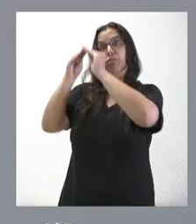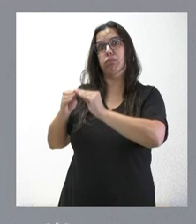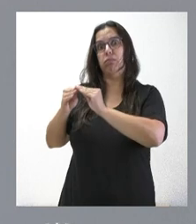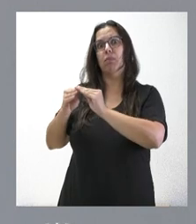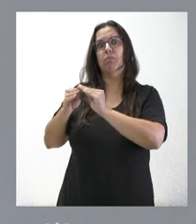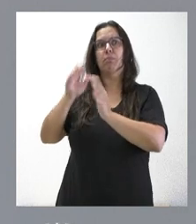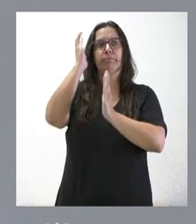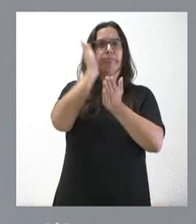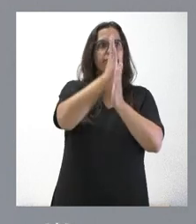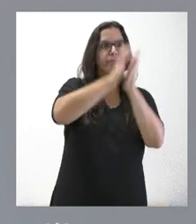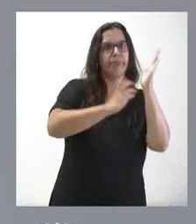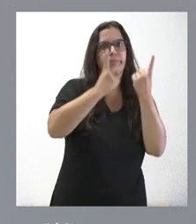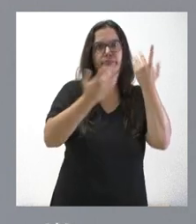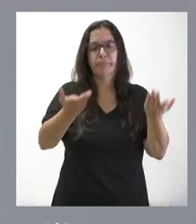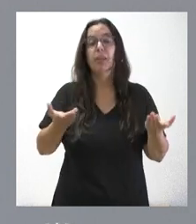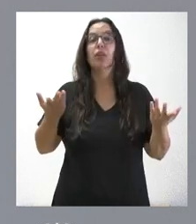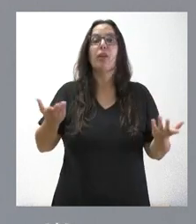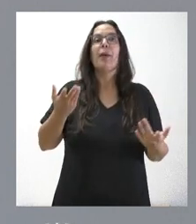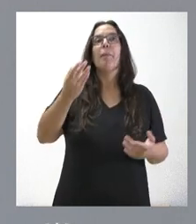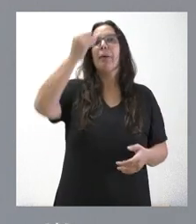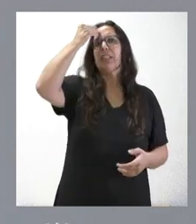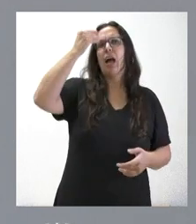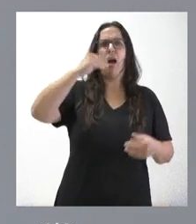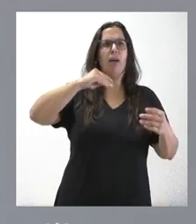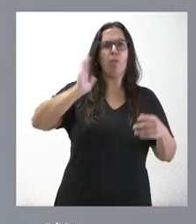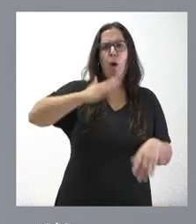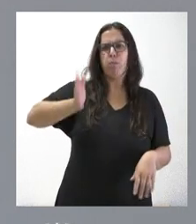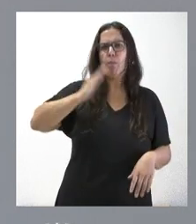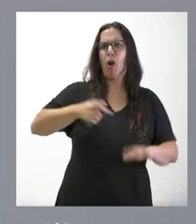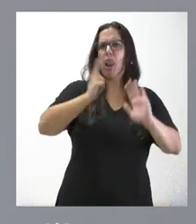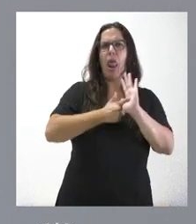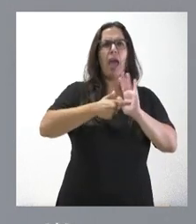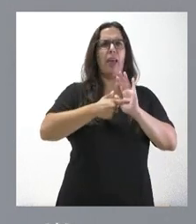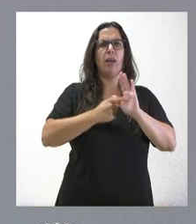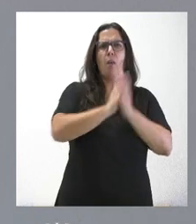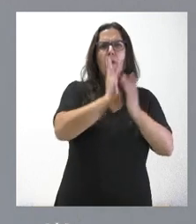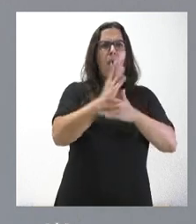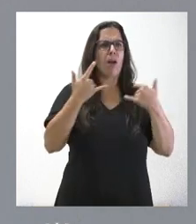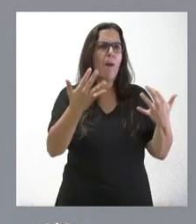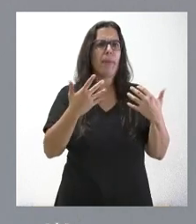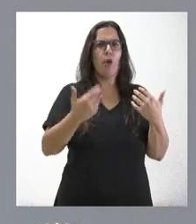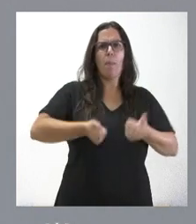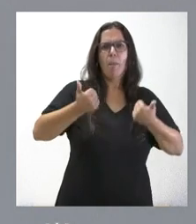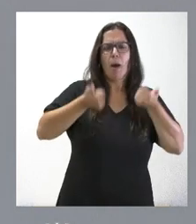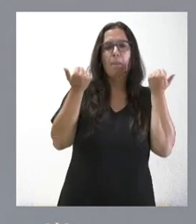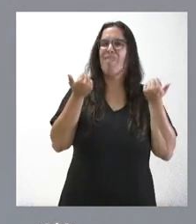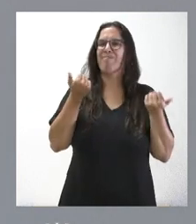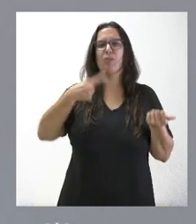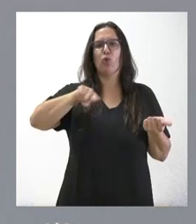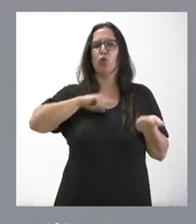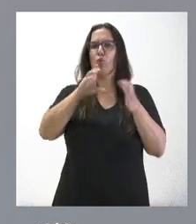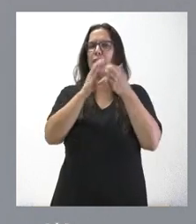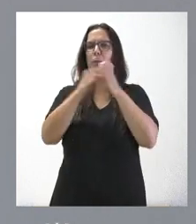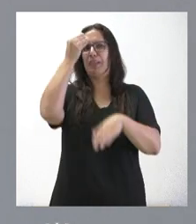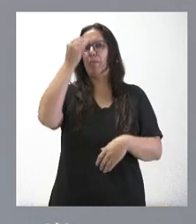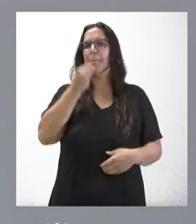sus condenas. Por tanto, esta idea de que hay que aprobar leyes, cualquier ley y deprisa y corriendo, no es un método que veamos bien desde la Junta de Castilla.